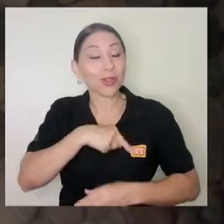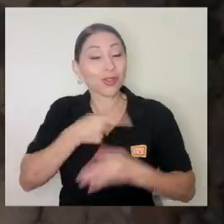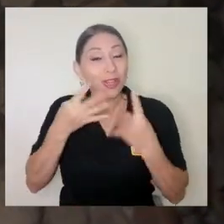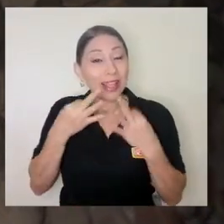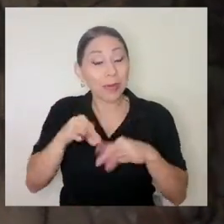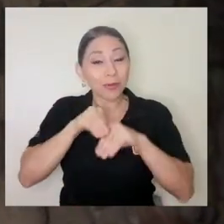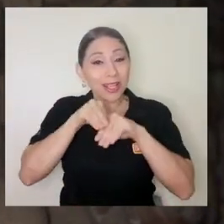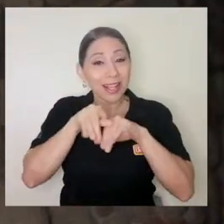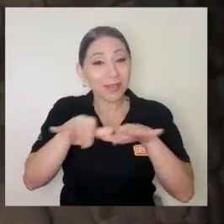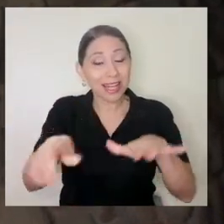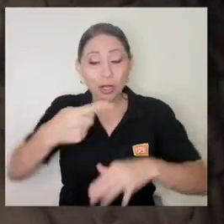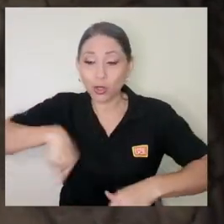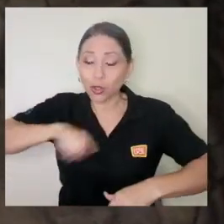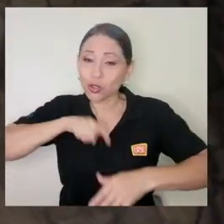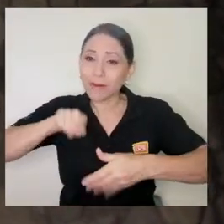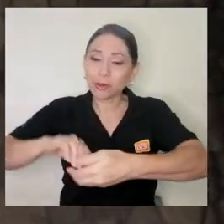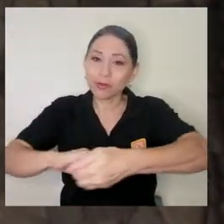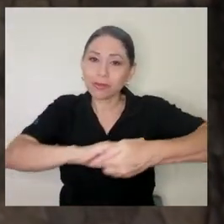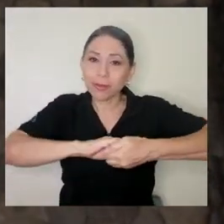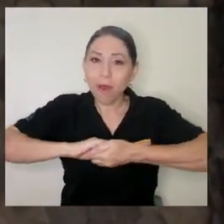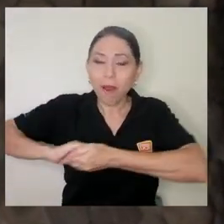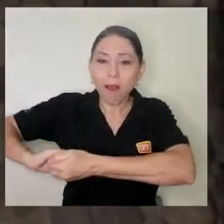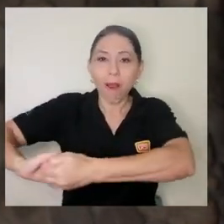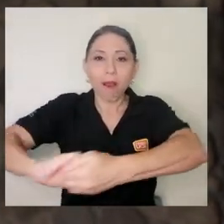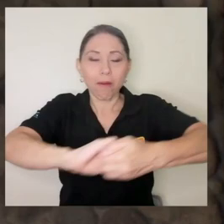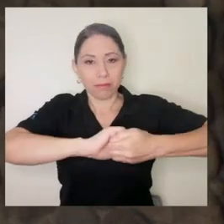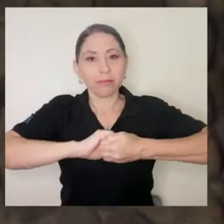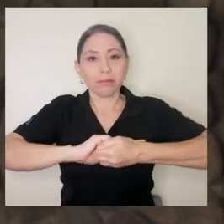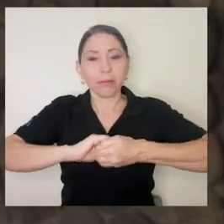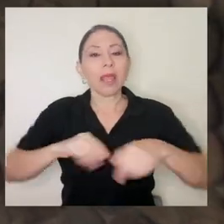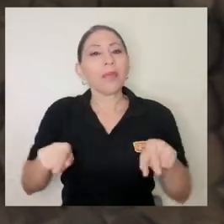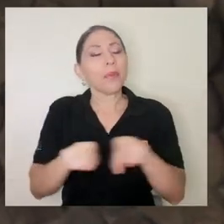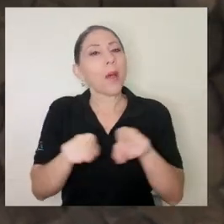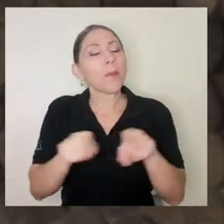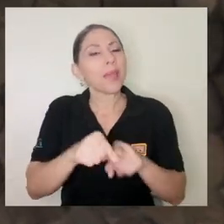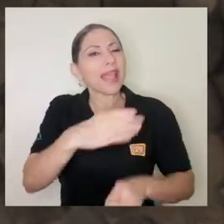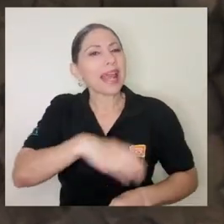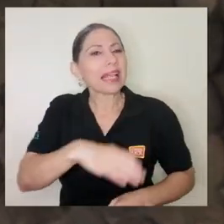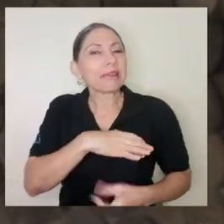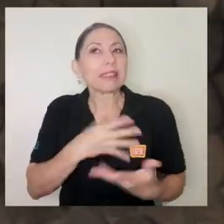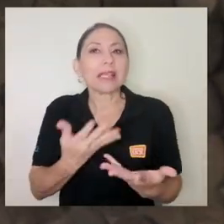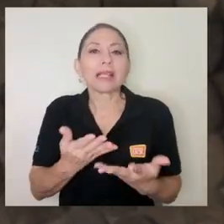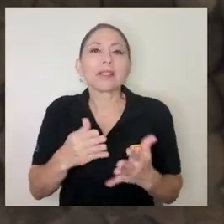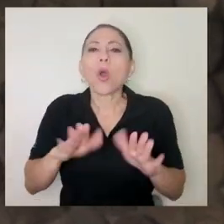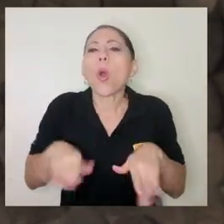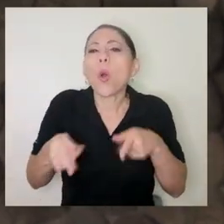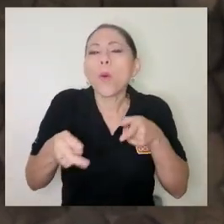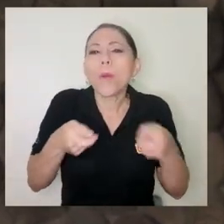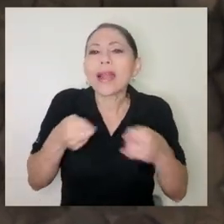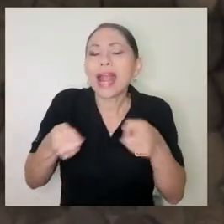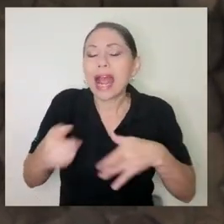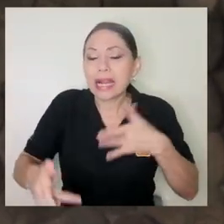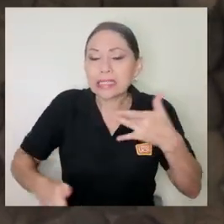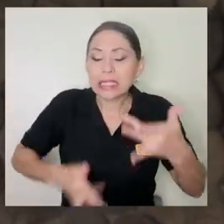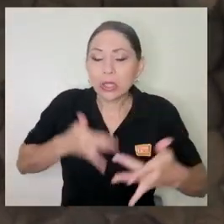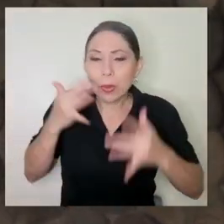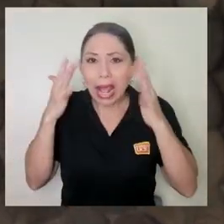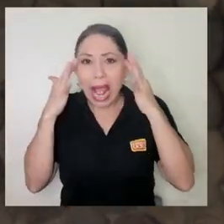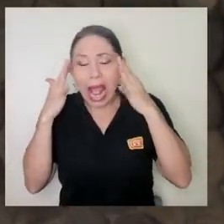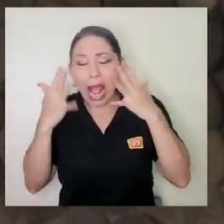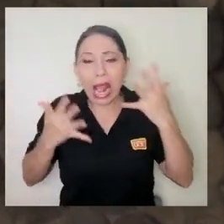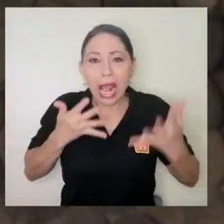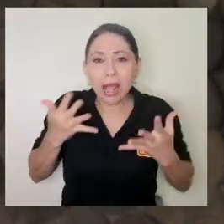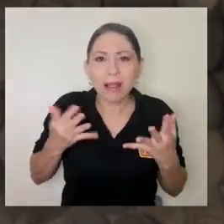tenemos que ser solidarios y solidarias con las demás personas también elementos vinculados a cómo manejar la sintomatología de ansiedad